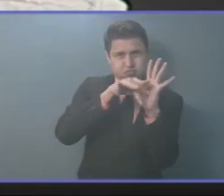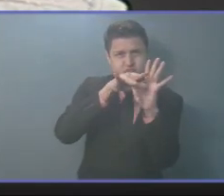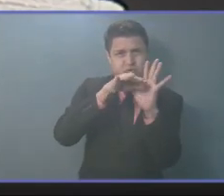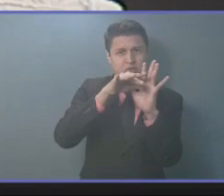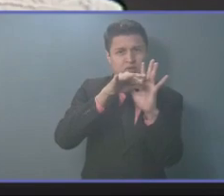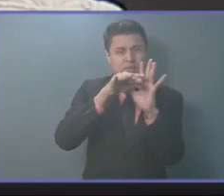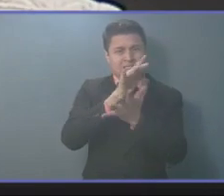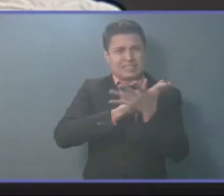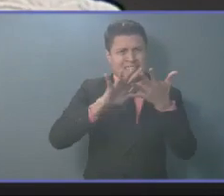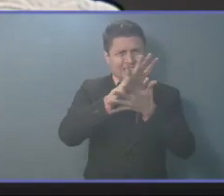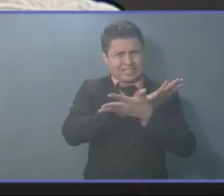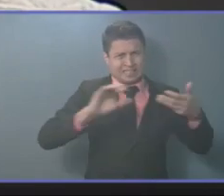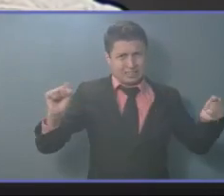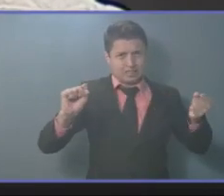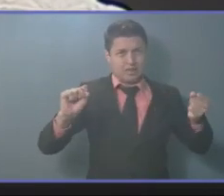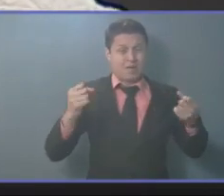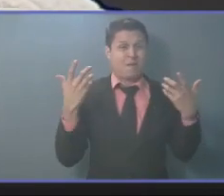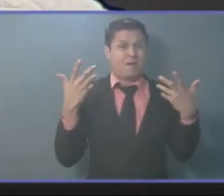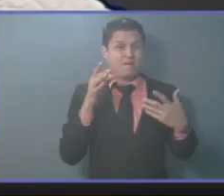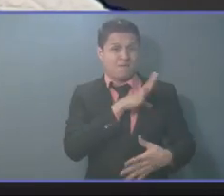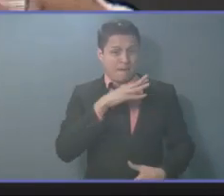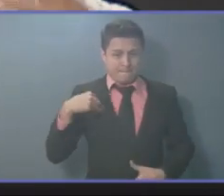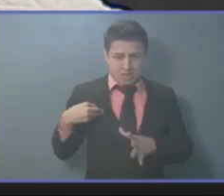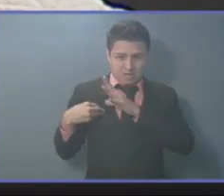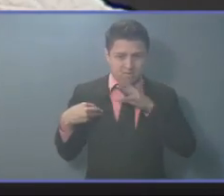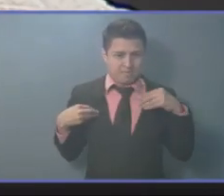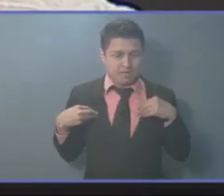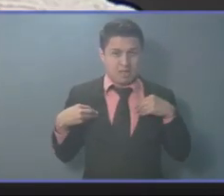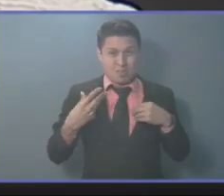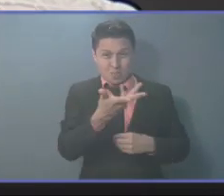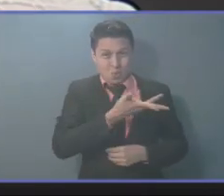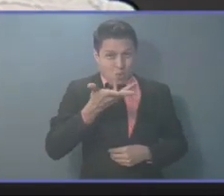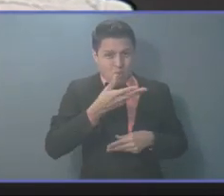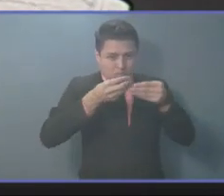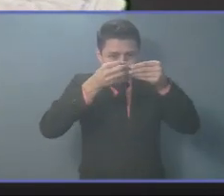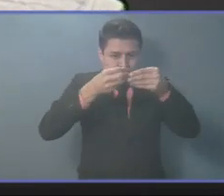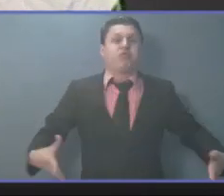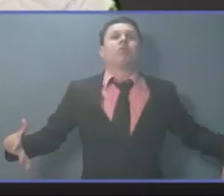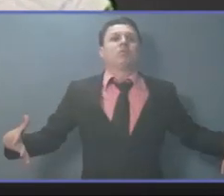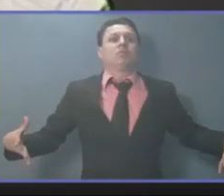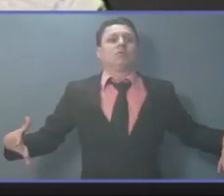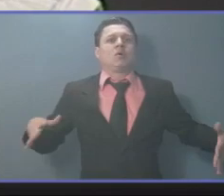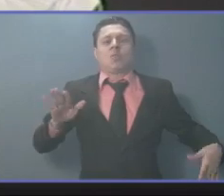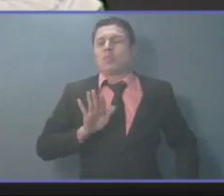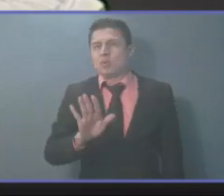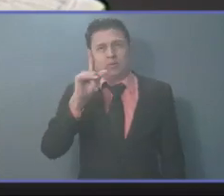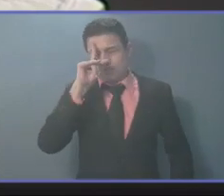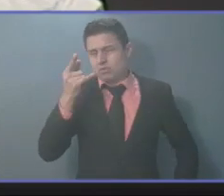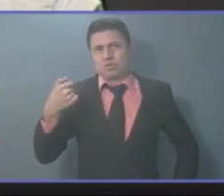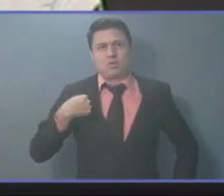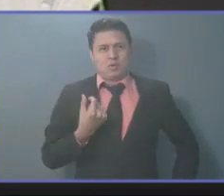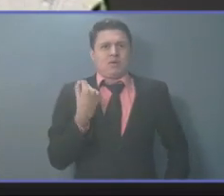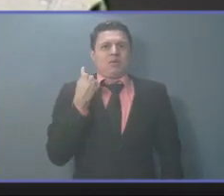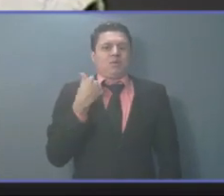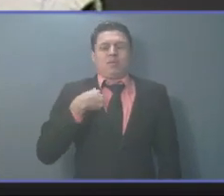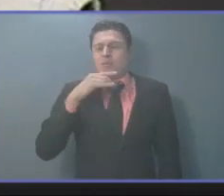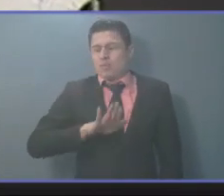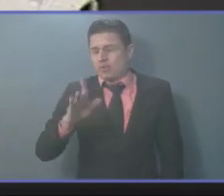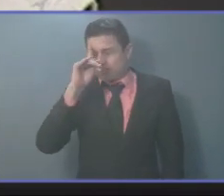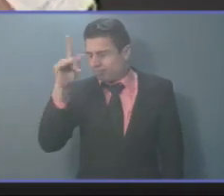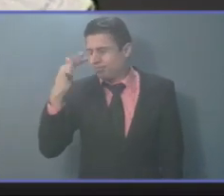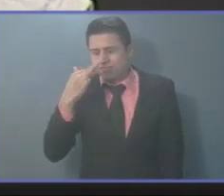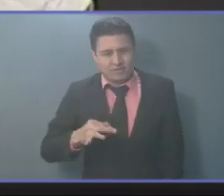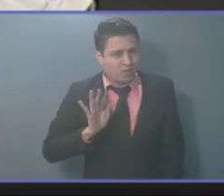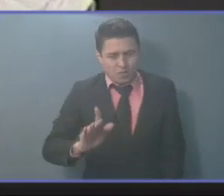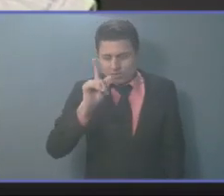Familias enteras que literalmente lo han perdido todo. Nunca me imaginé sinceramente